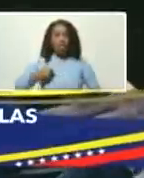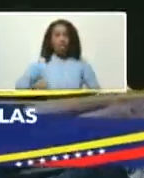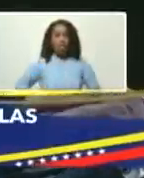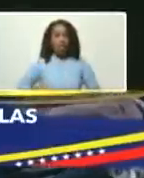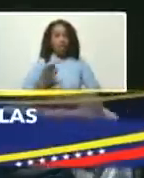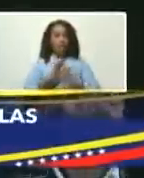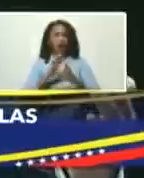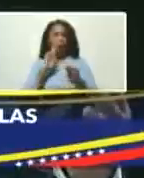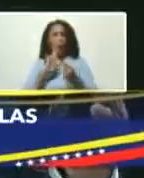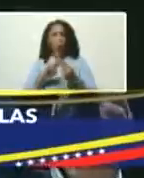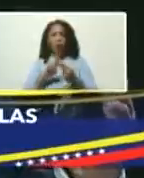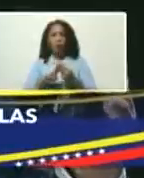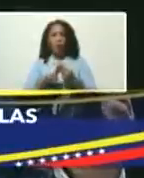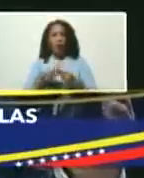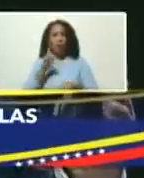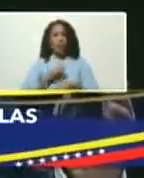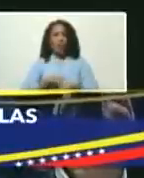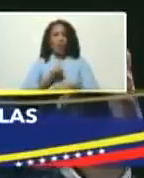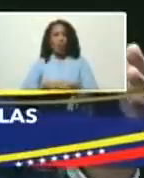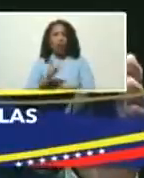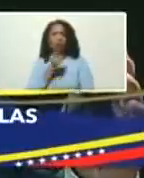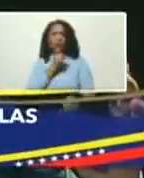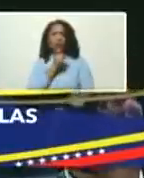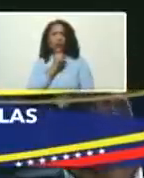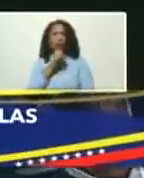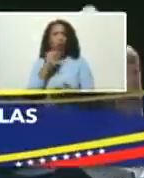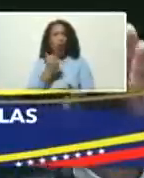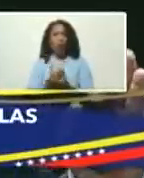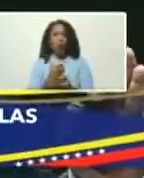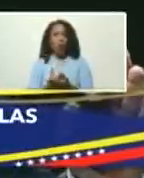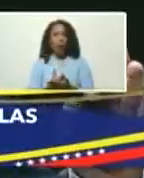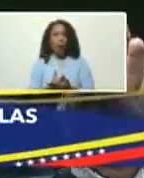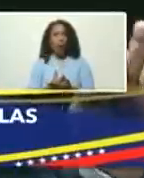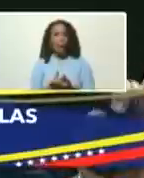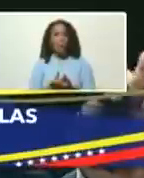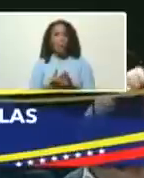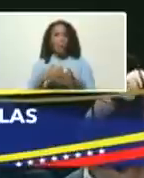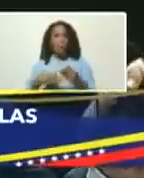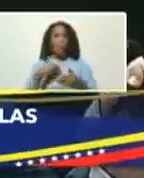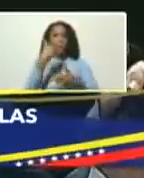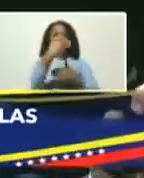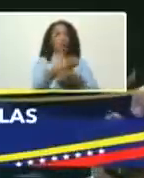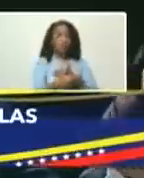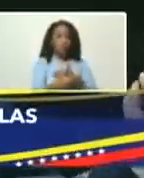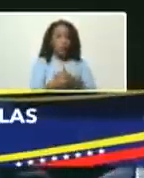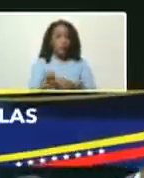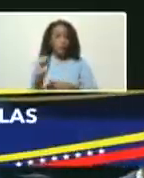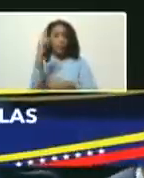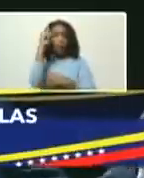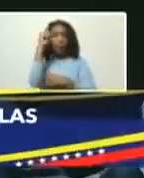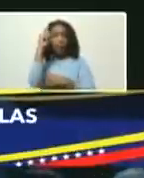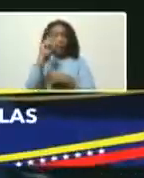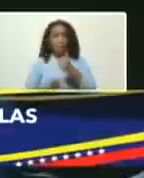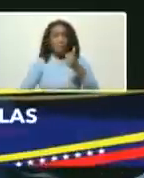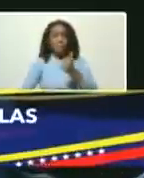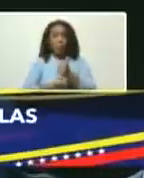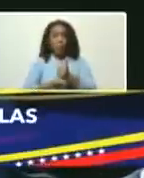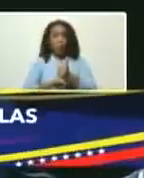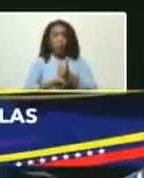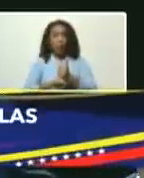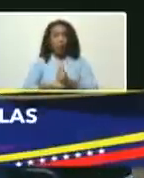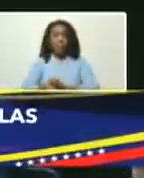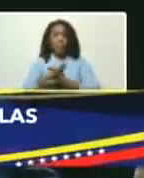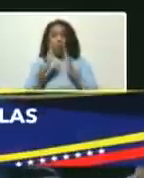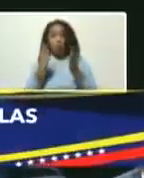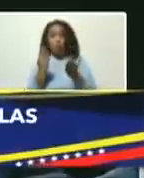que de una época de grandes dificultades económicas, pasó a ser la primera potencia mundial de Singapur, de Vietnam,